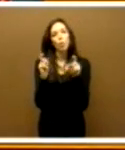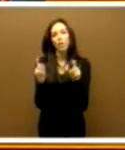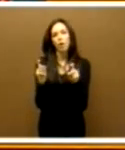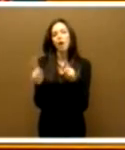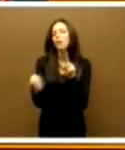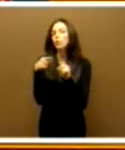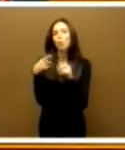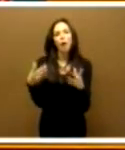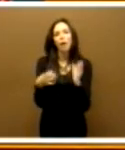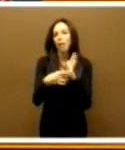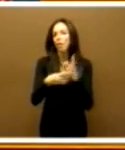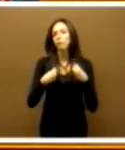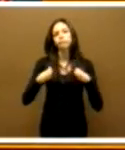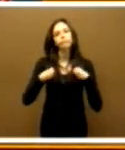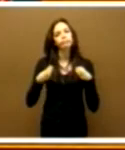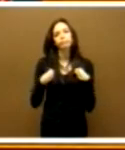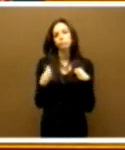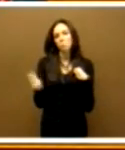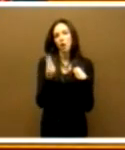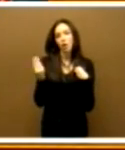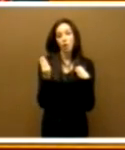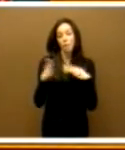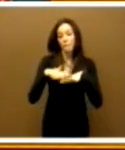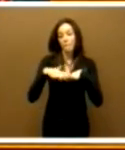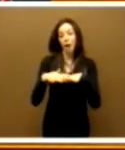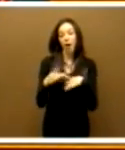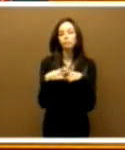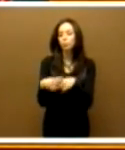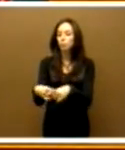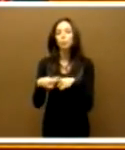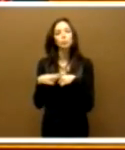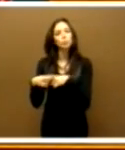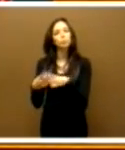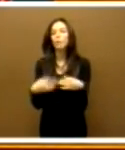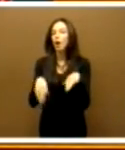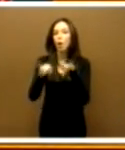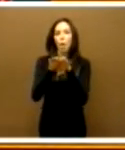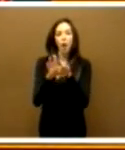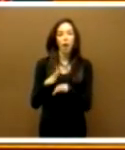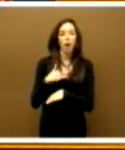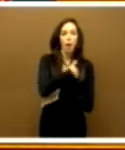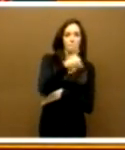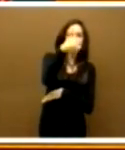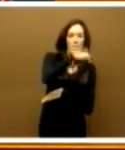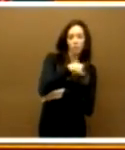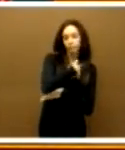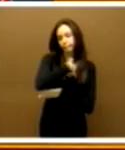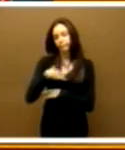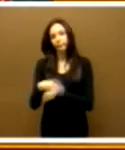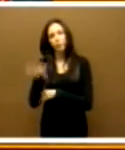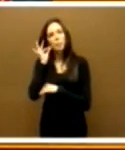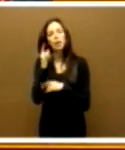calidad de vida, donde se repartan de manera equilibrada los roles masculinos y los roles